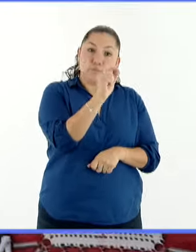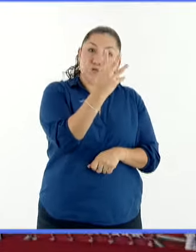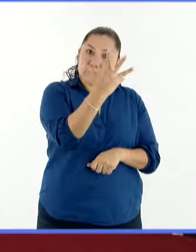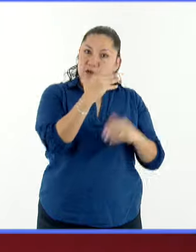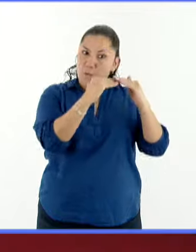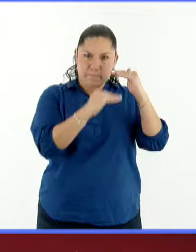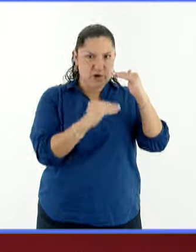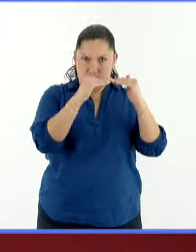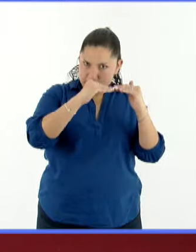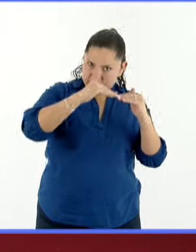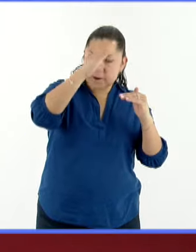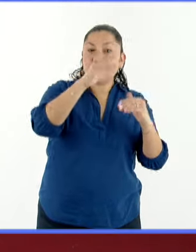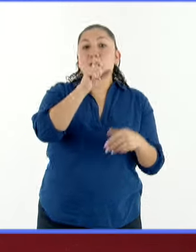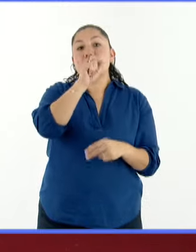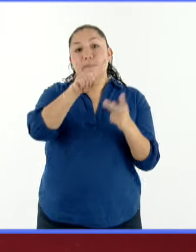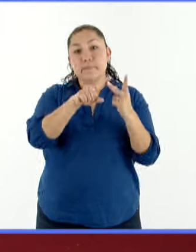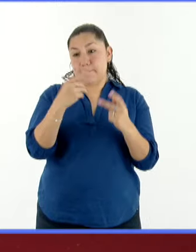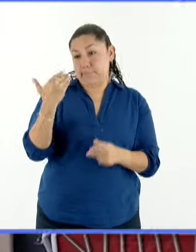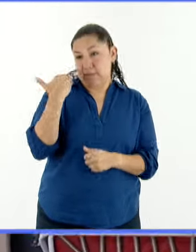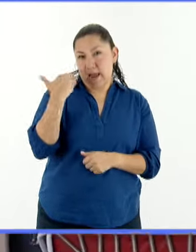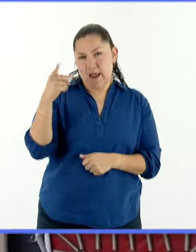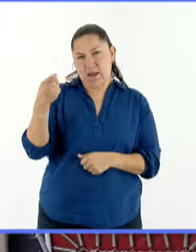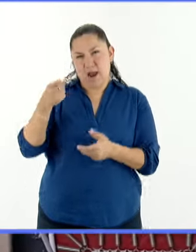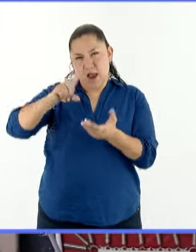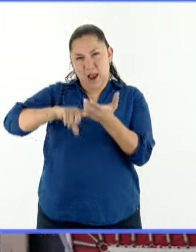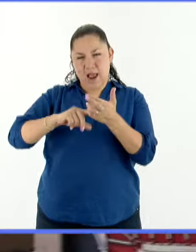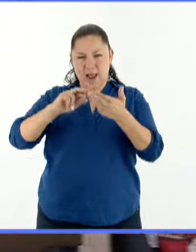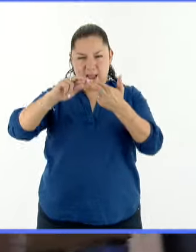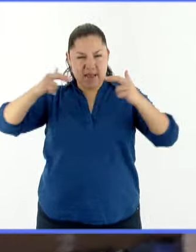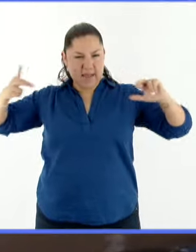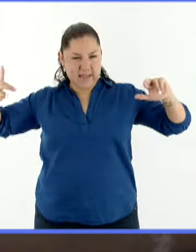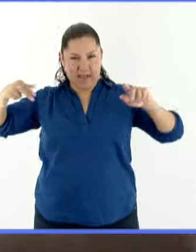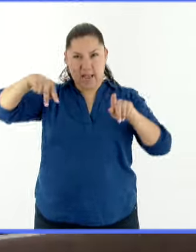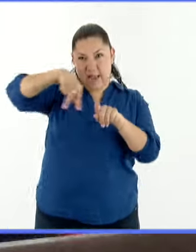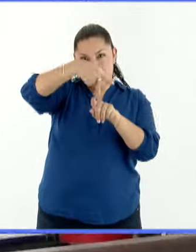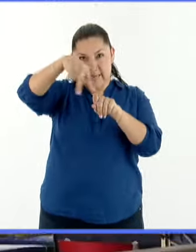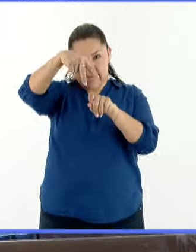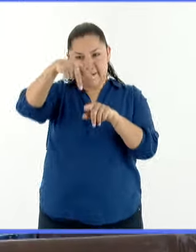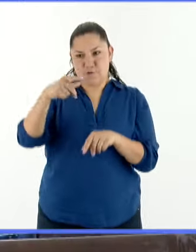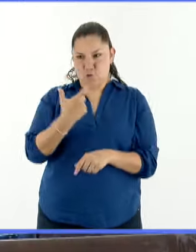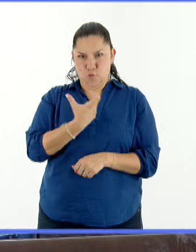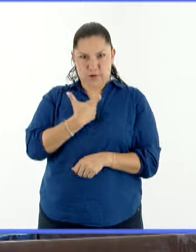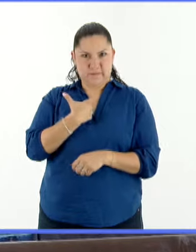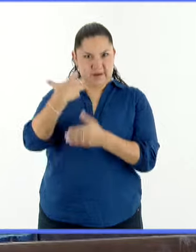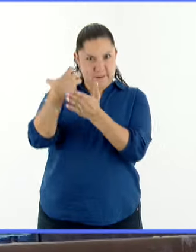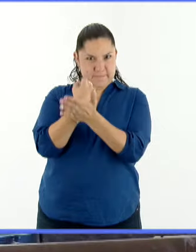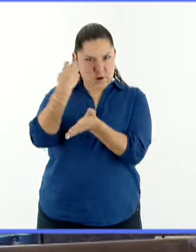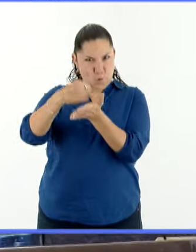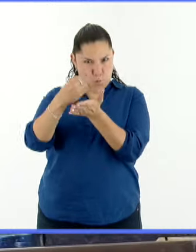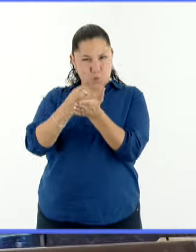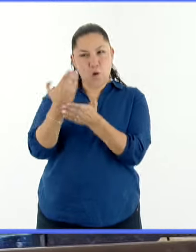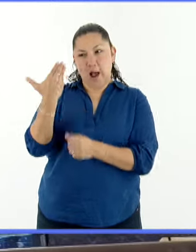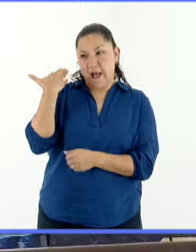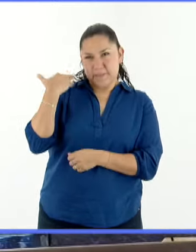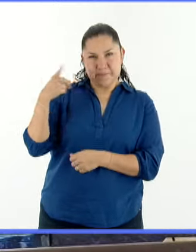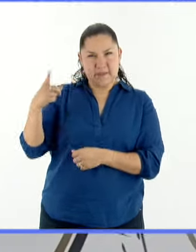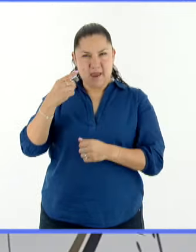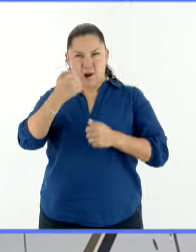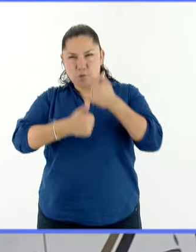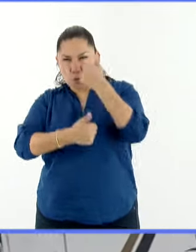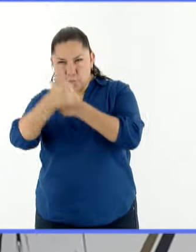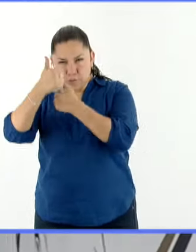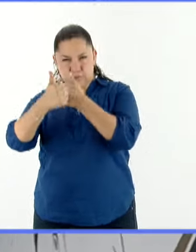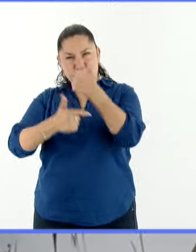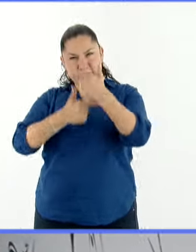viene de conseguir medalla de oro en viga de equilibrio y medalla de bronce en All Around en el Campeonato Regional de Gimnasia Artística